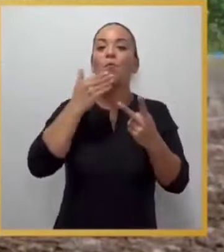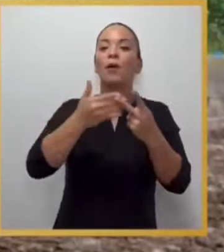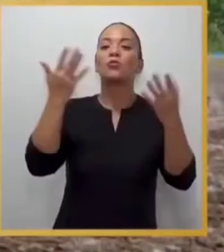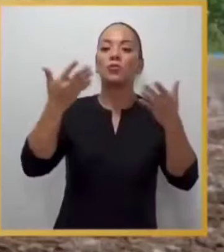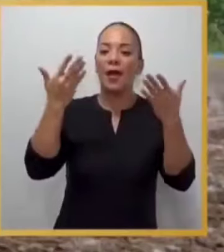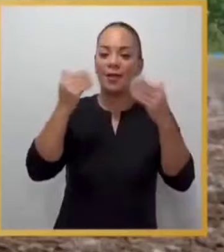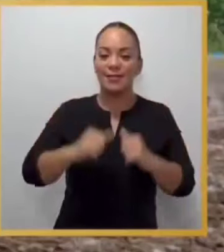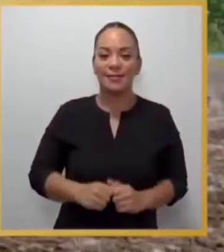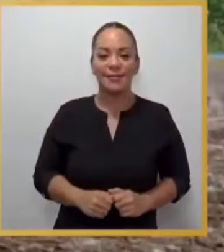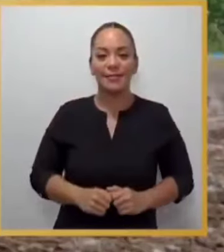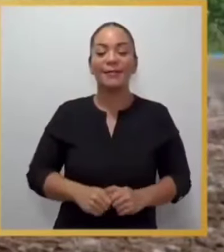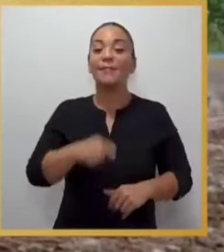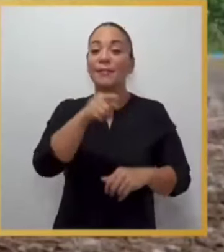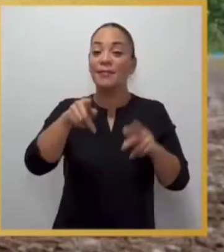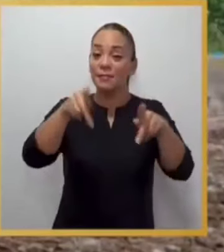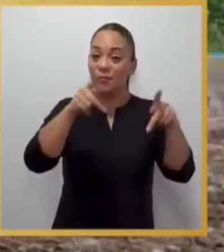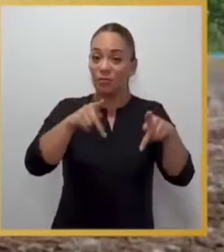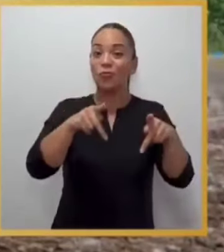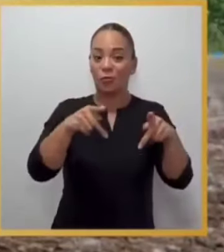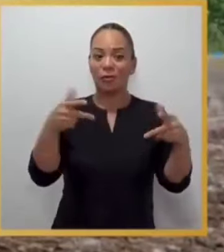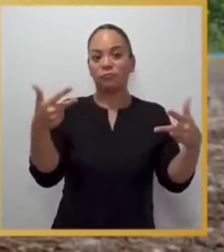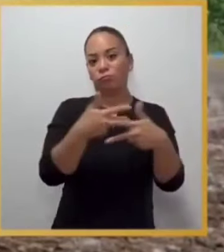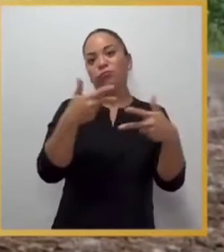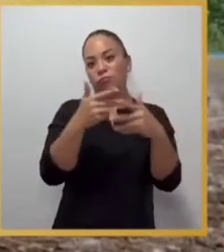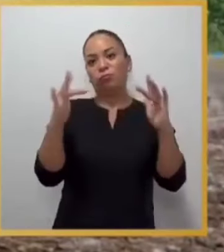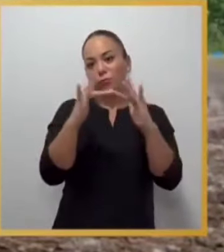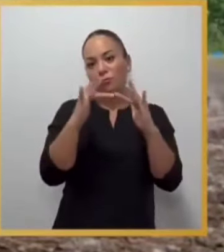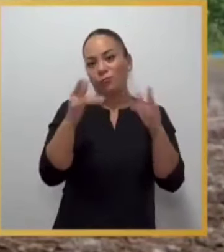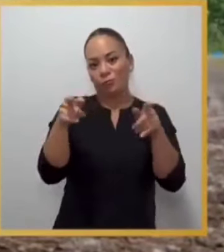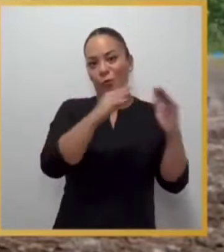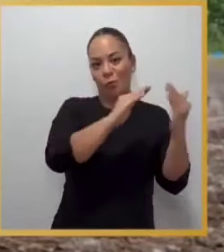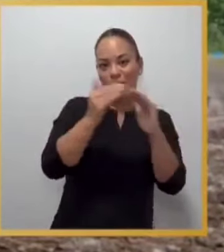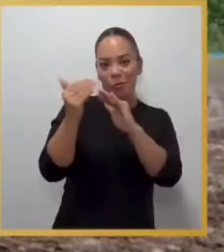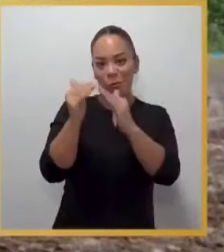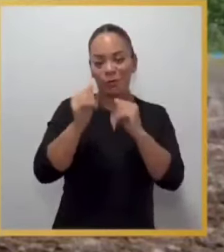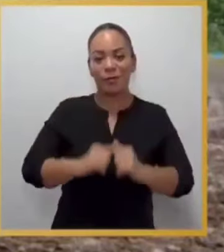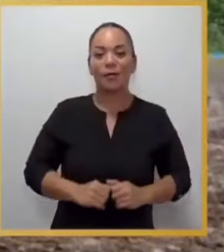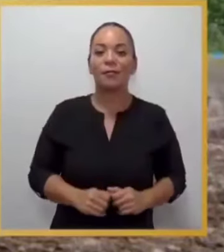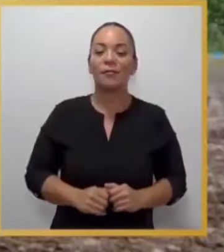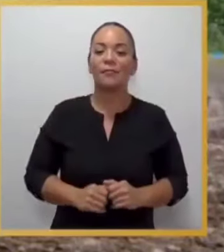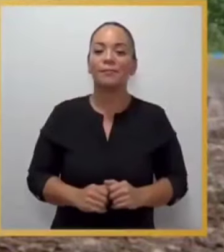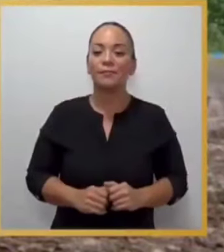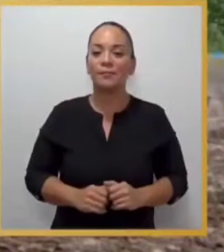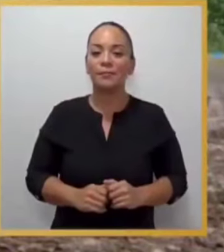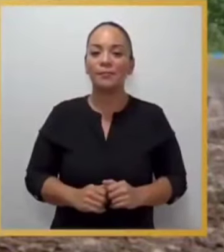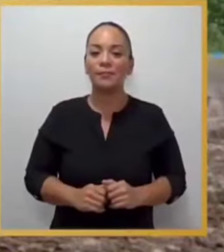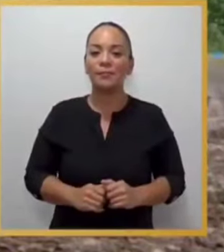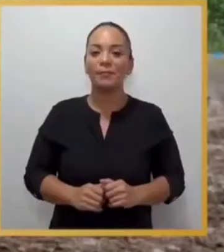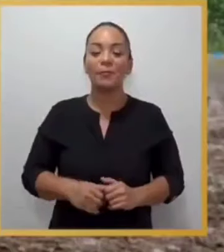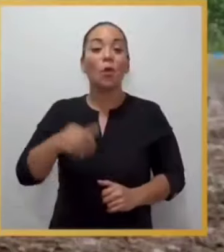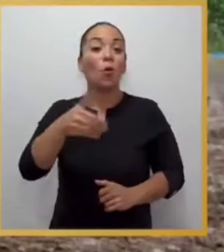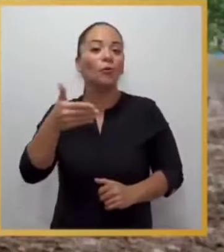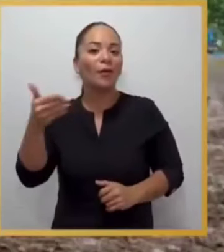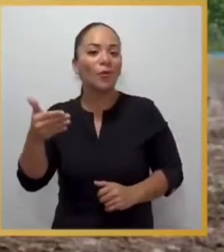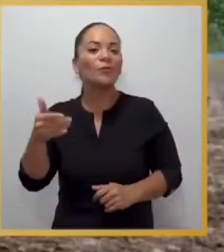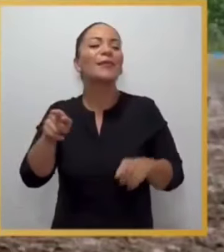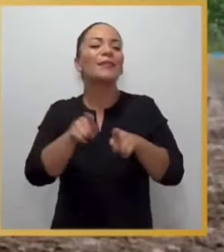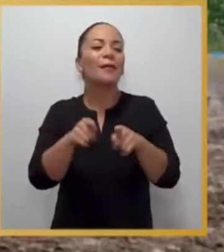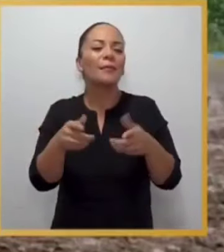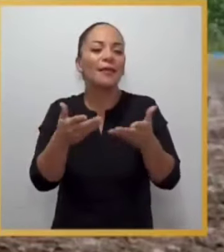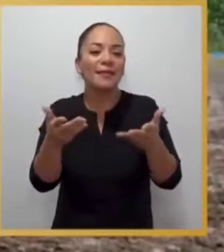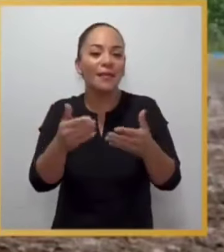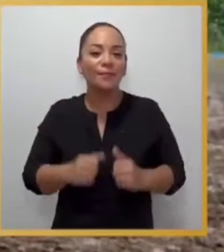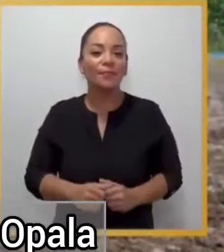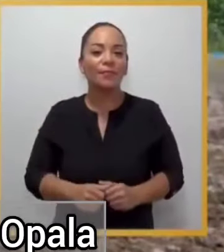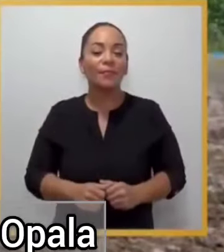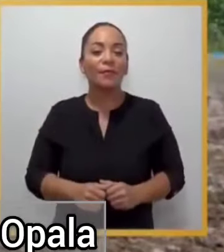y Buenos Aires. Esta gente se comunica mucho. Y otra de las cosas que vamos